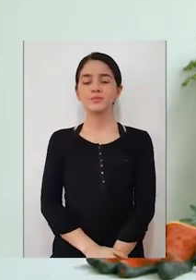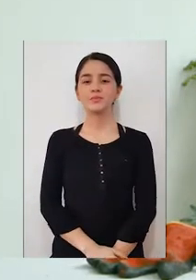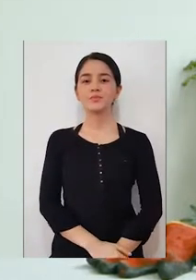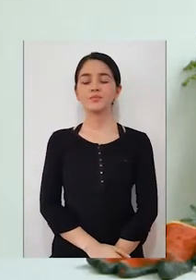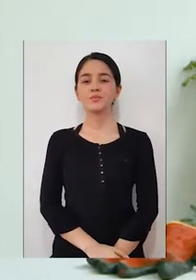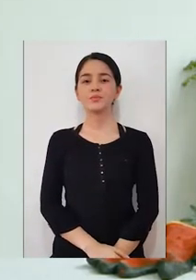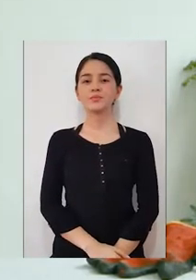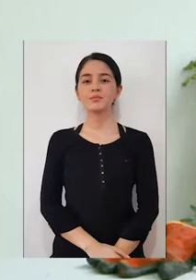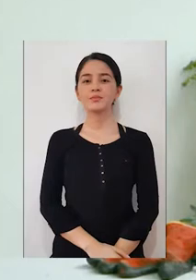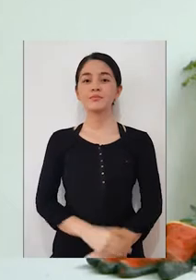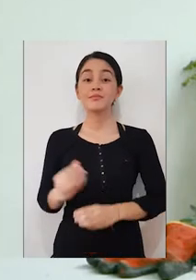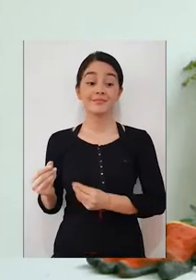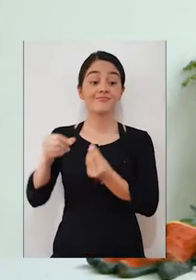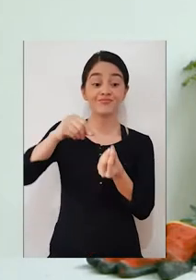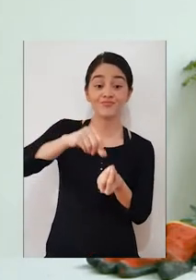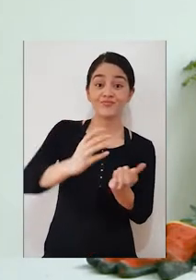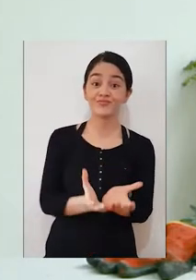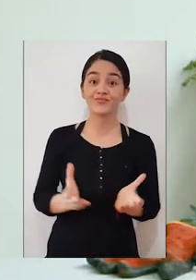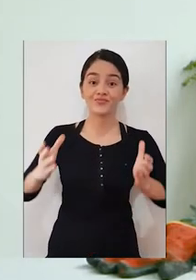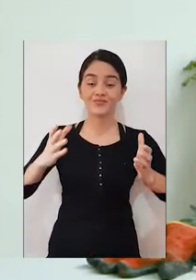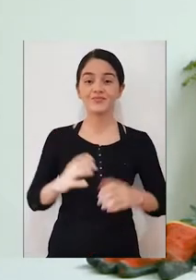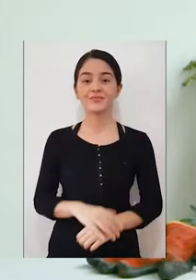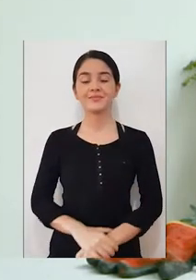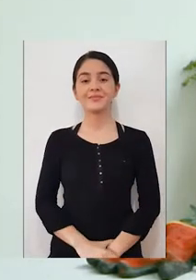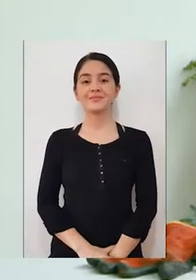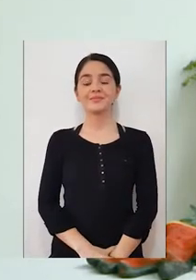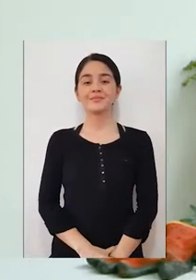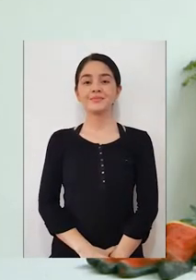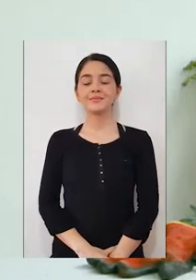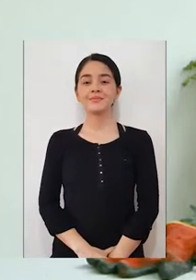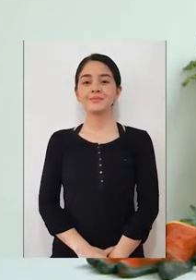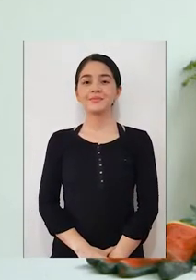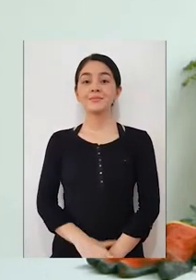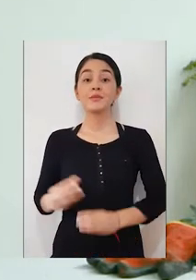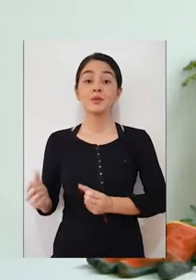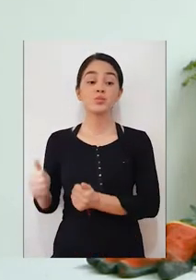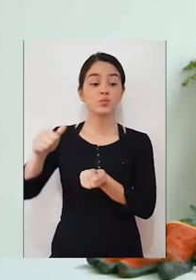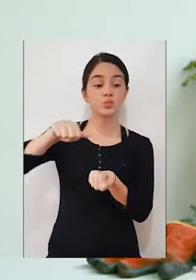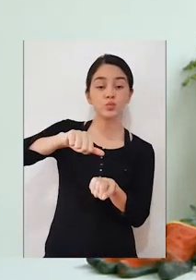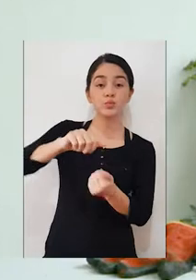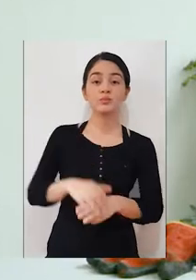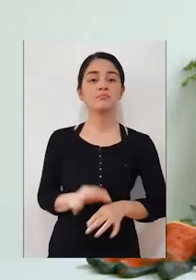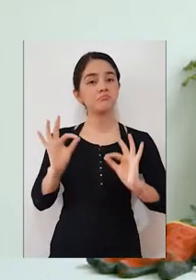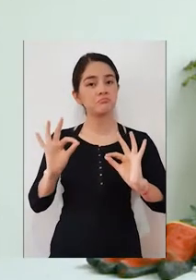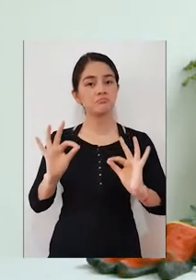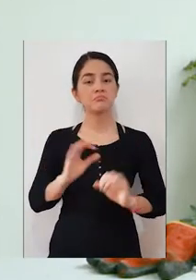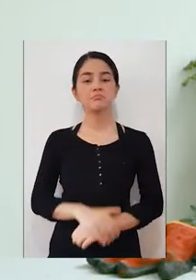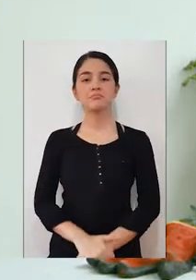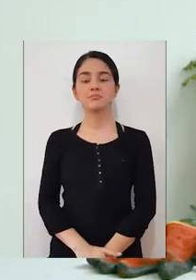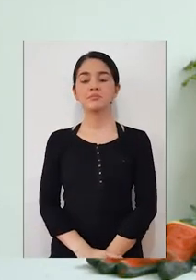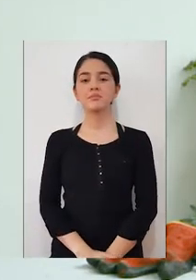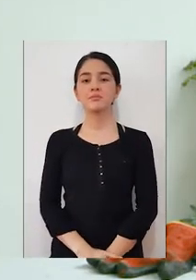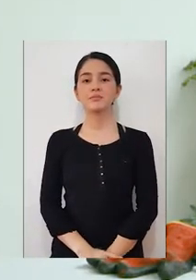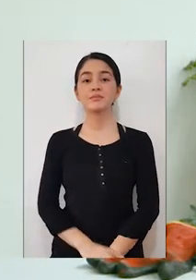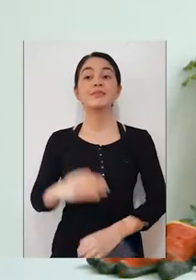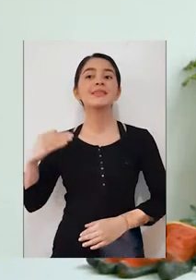Y se lo vamos a colocar también a la tierra. Lo colocamos. Muy bien. Y